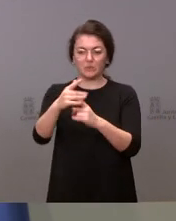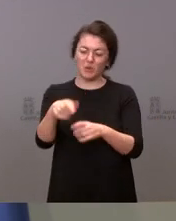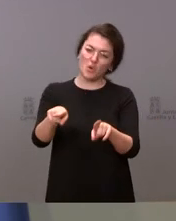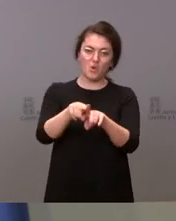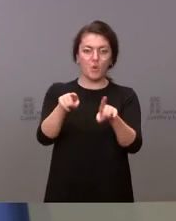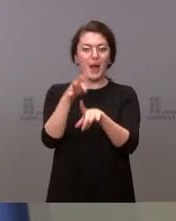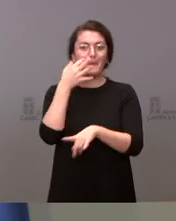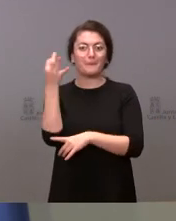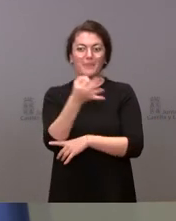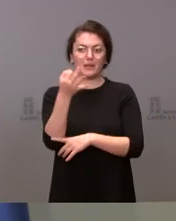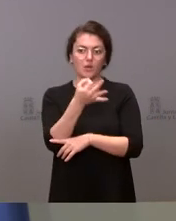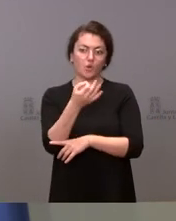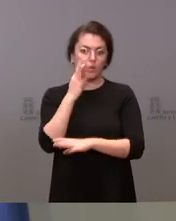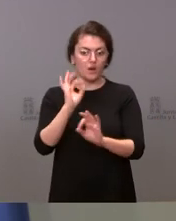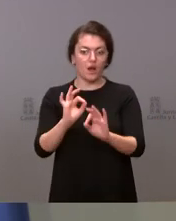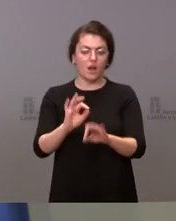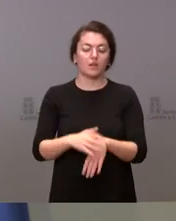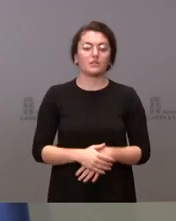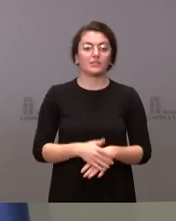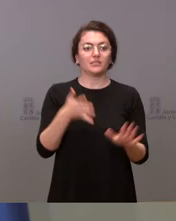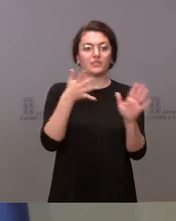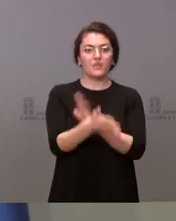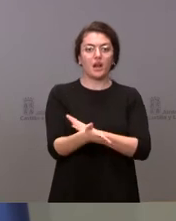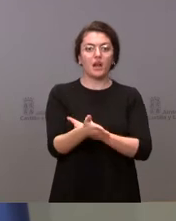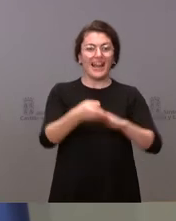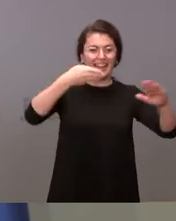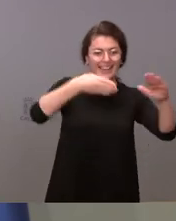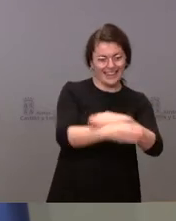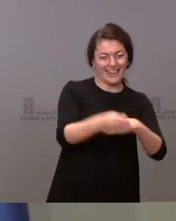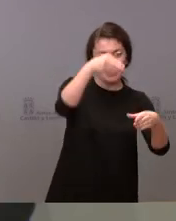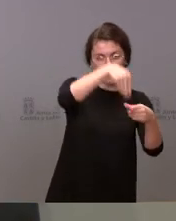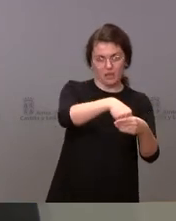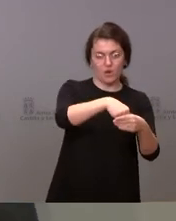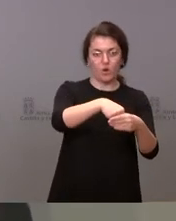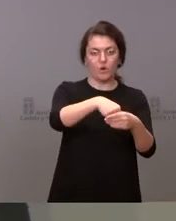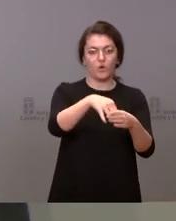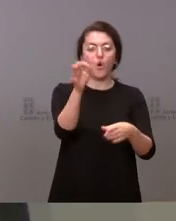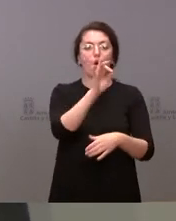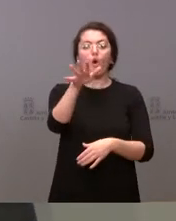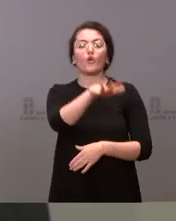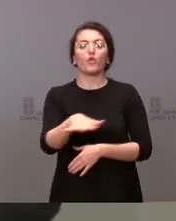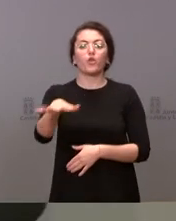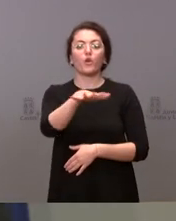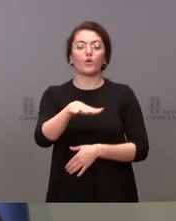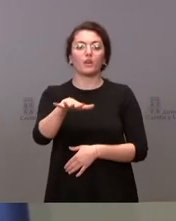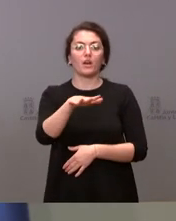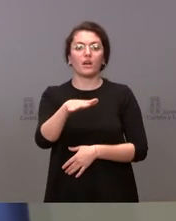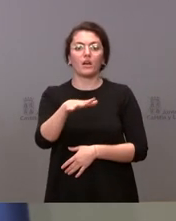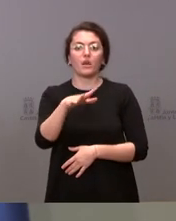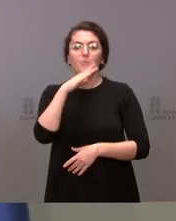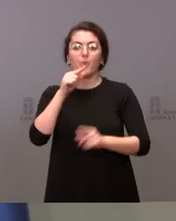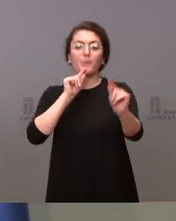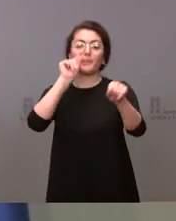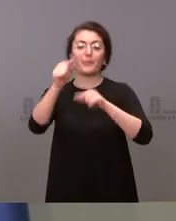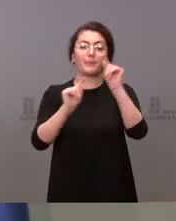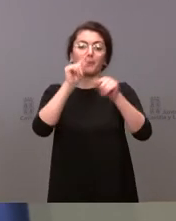intenso. O sea, interior, sitios donde el riesgo de generación de aerosoles sea